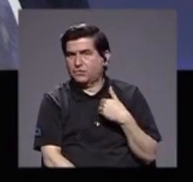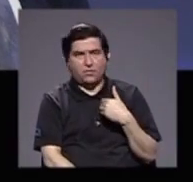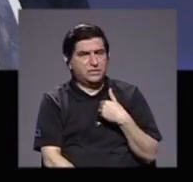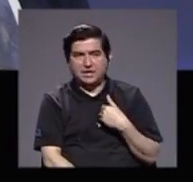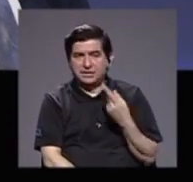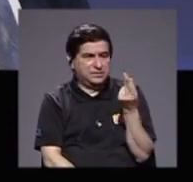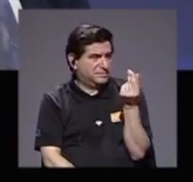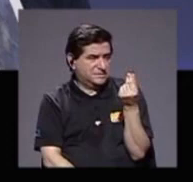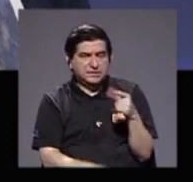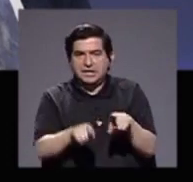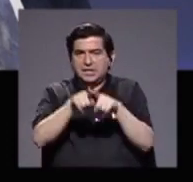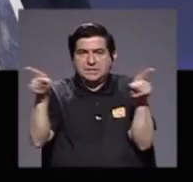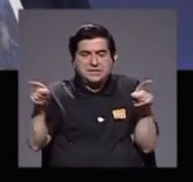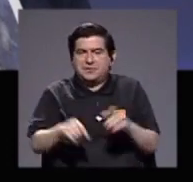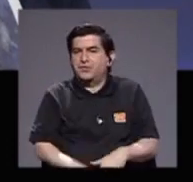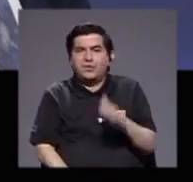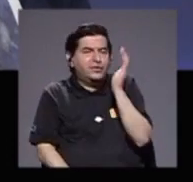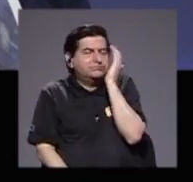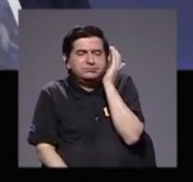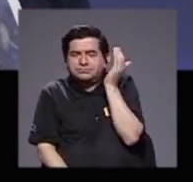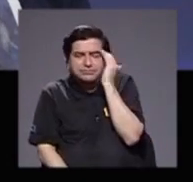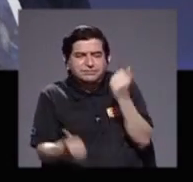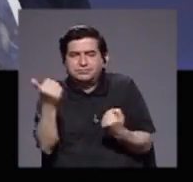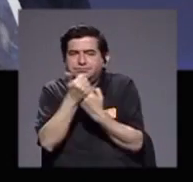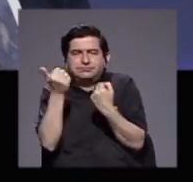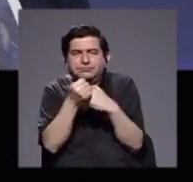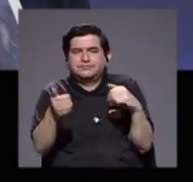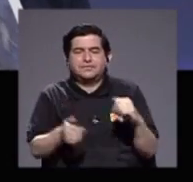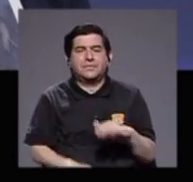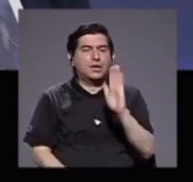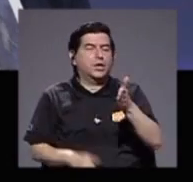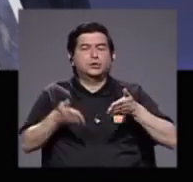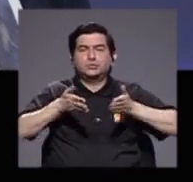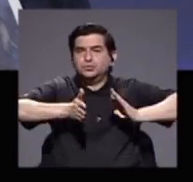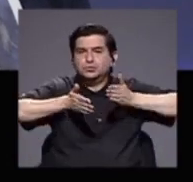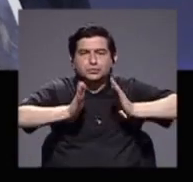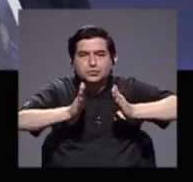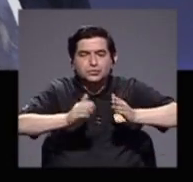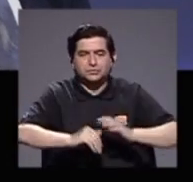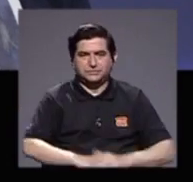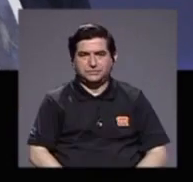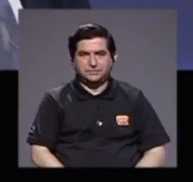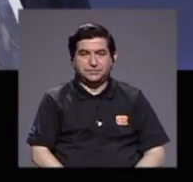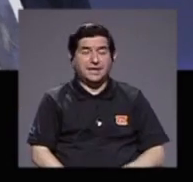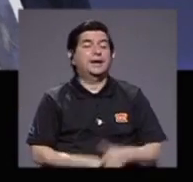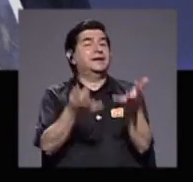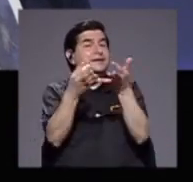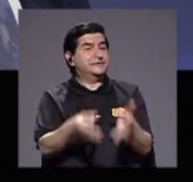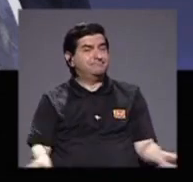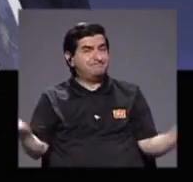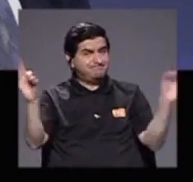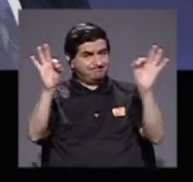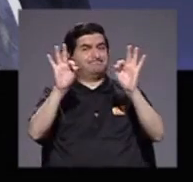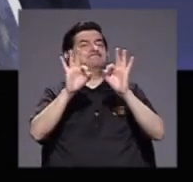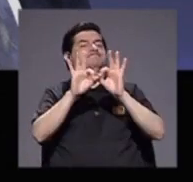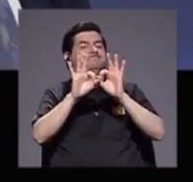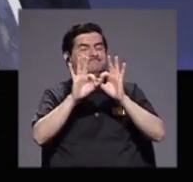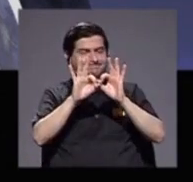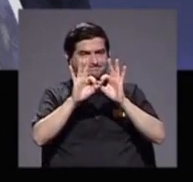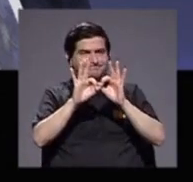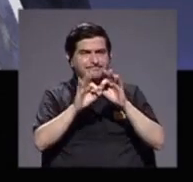recursos económicos ni recursos cognitivos para apoyar a sus hijos y por eso es que es tan importante que